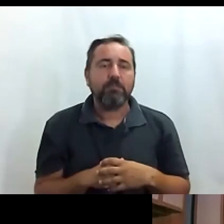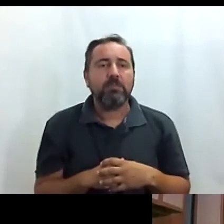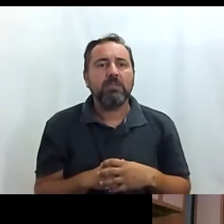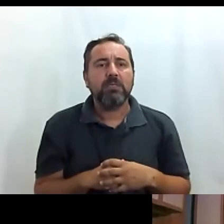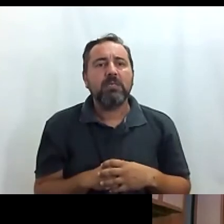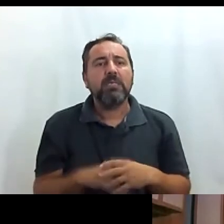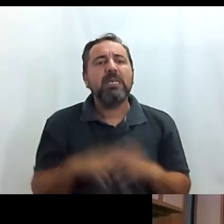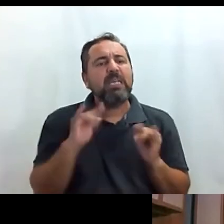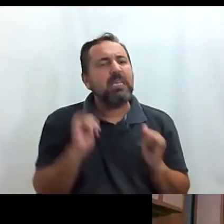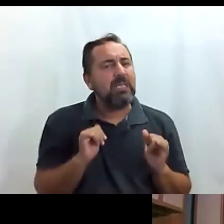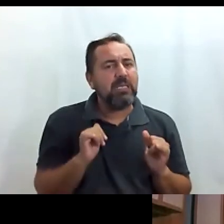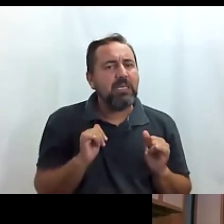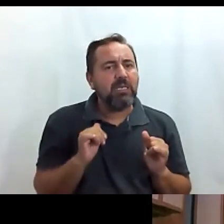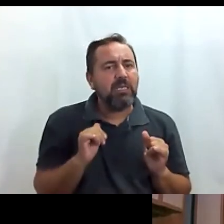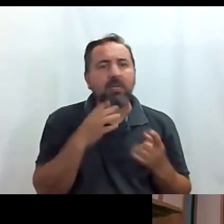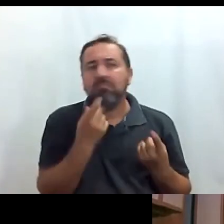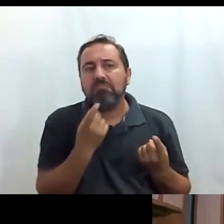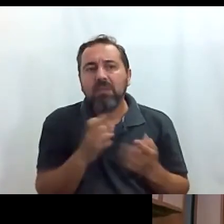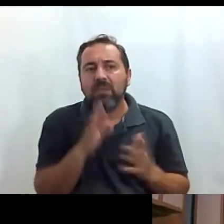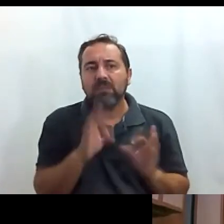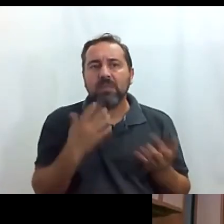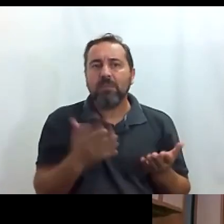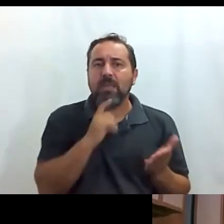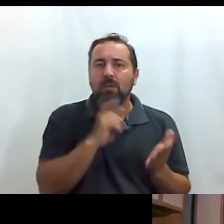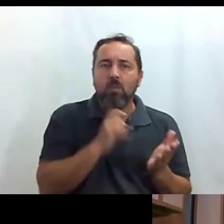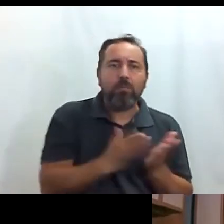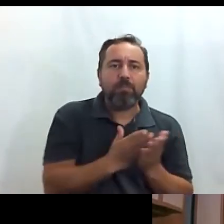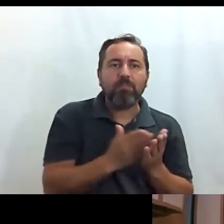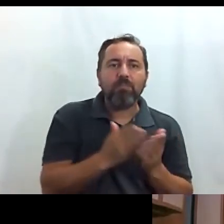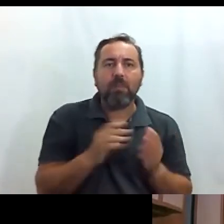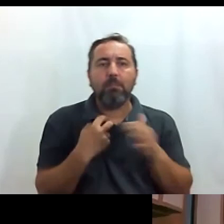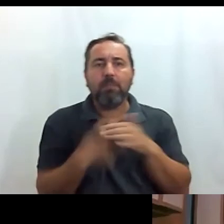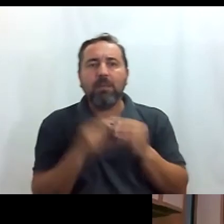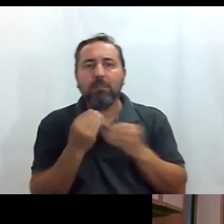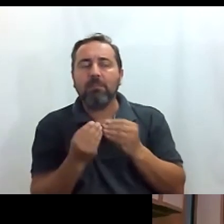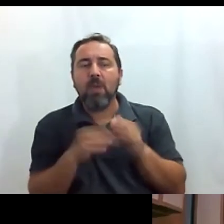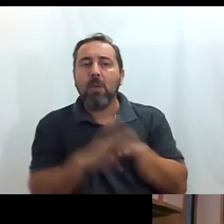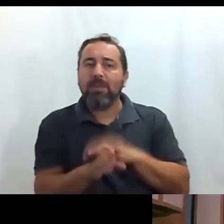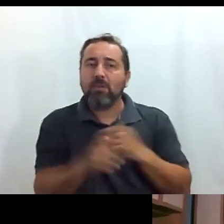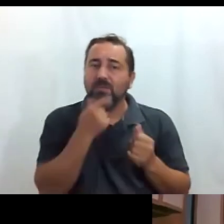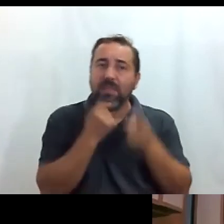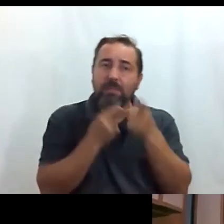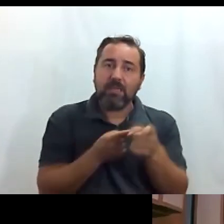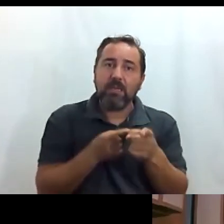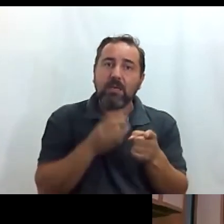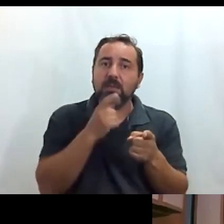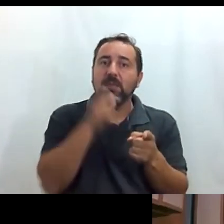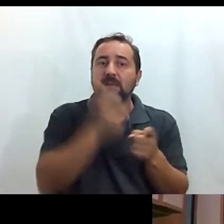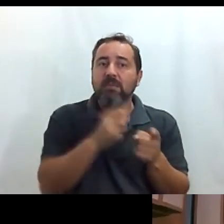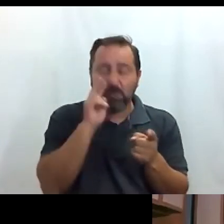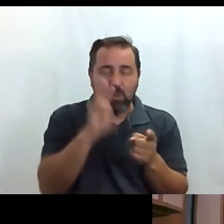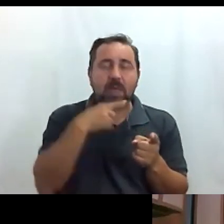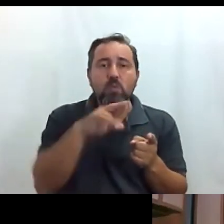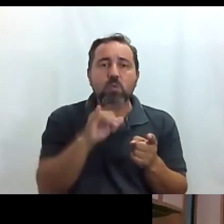Y Nure no sé si has probado el metro también y si ha sido fácil utilizarlo para ti como persona con discapacidad